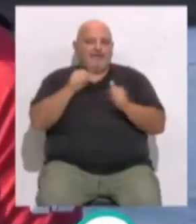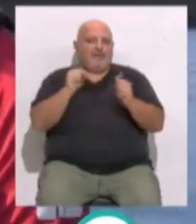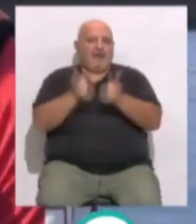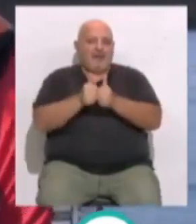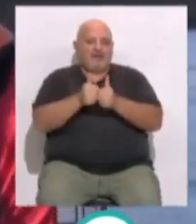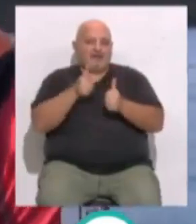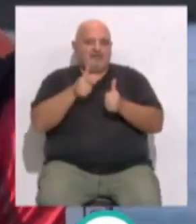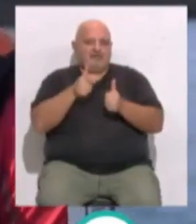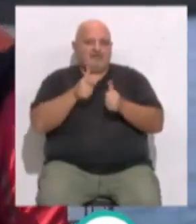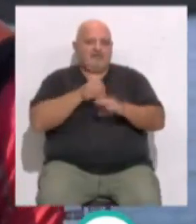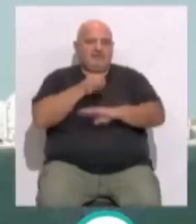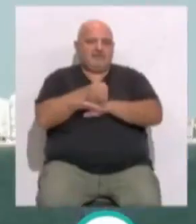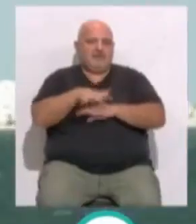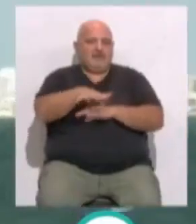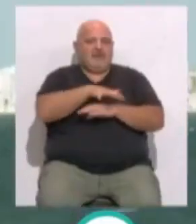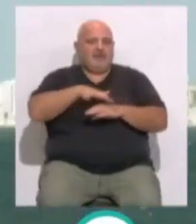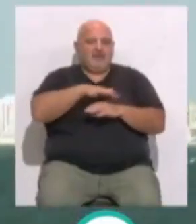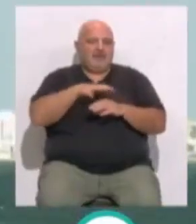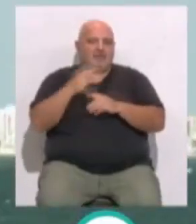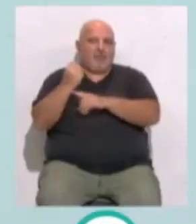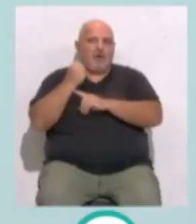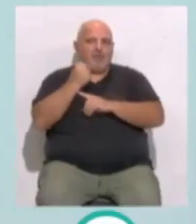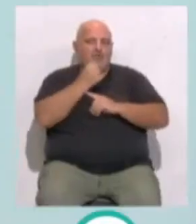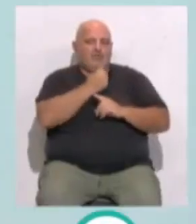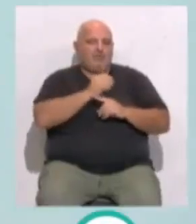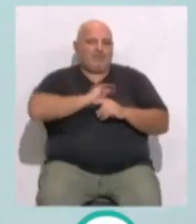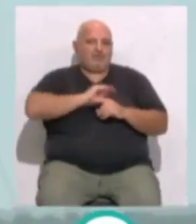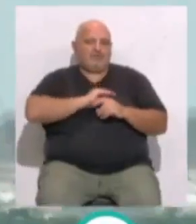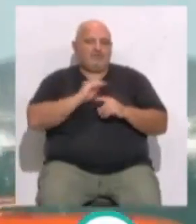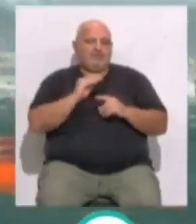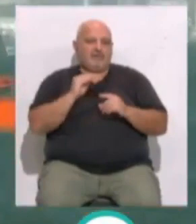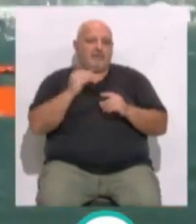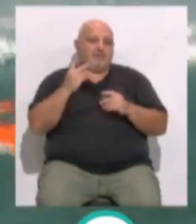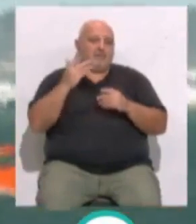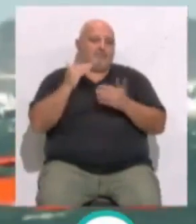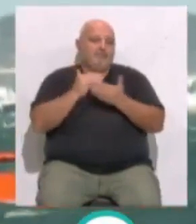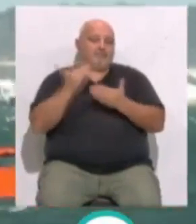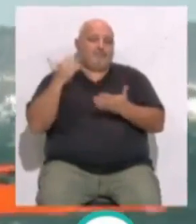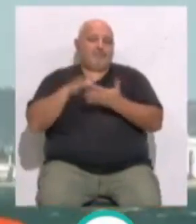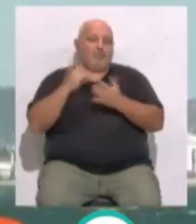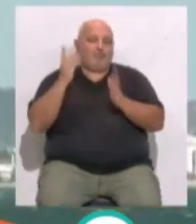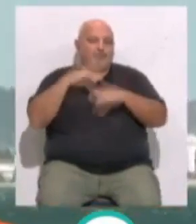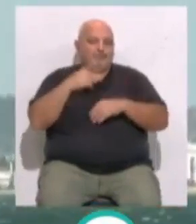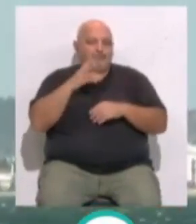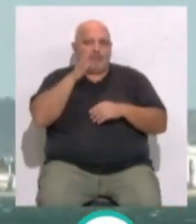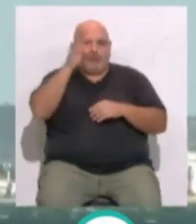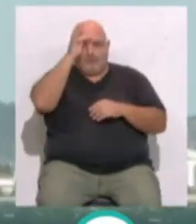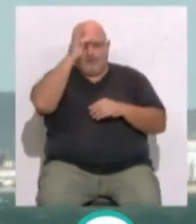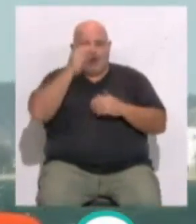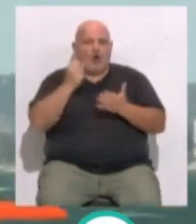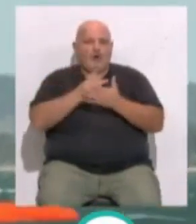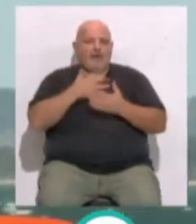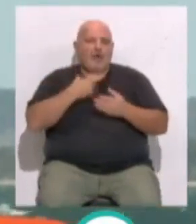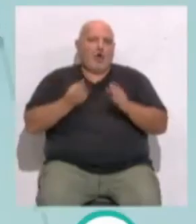...dirigiéndonos al campo de regatas esa volcada que nos impidió poder participar el domingo... ...y es un poco lo que queremos